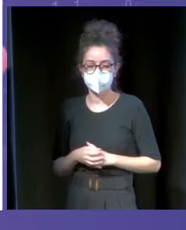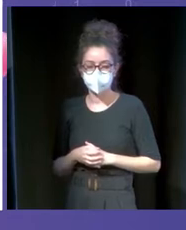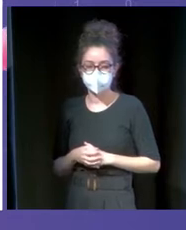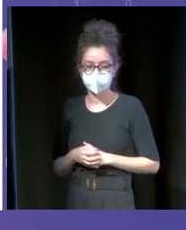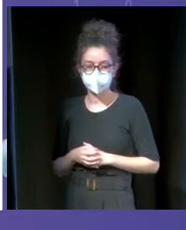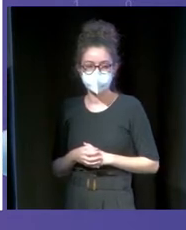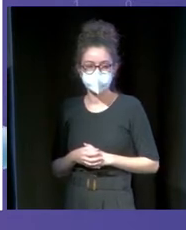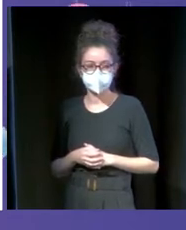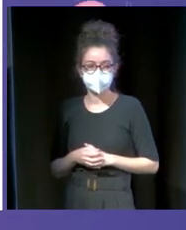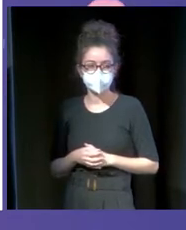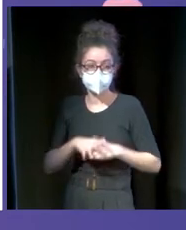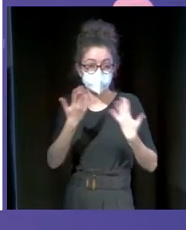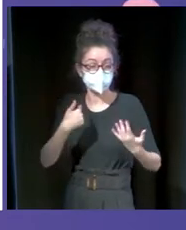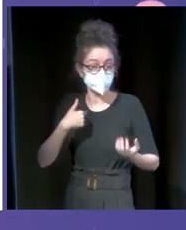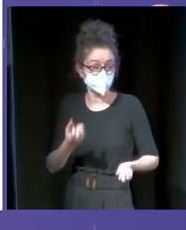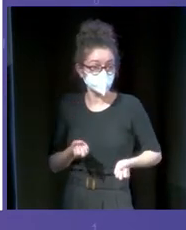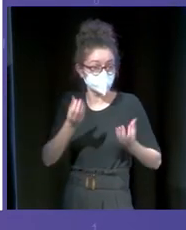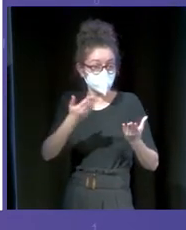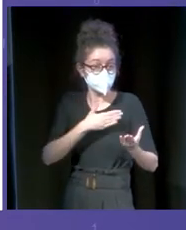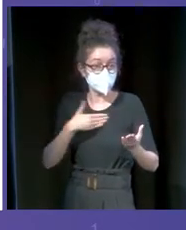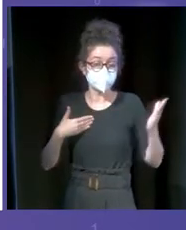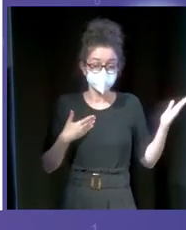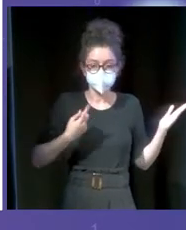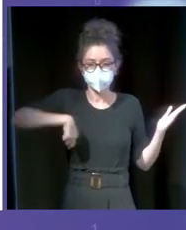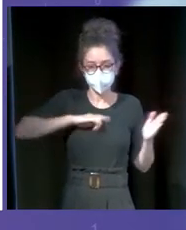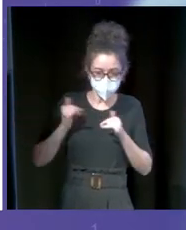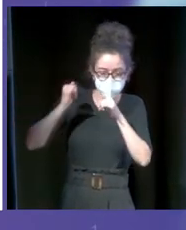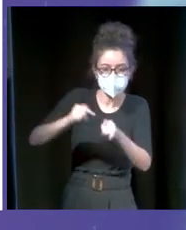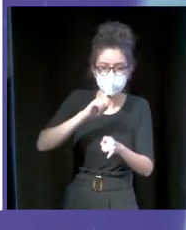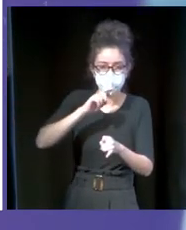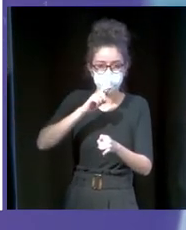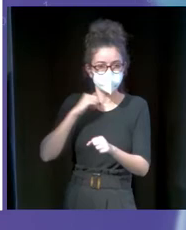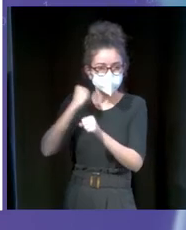Ahora quería contaros un poco cómo hemos llegado a este punto y cómo trabajamos.